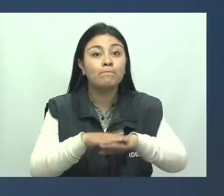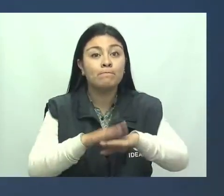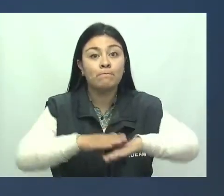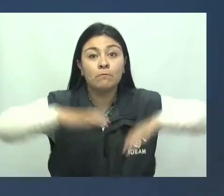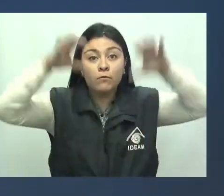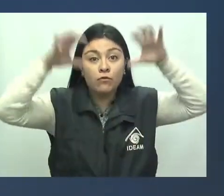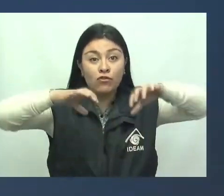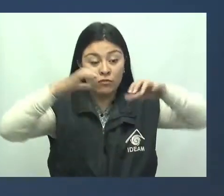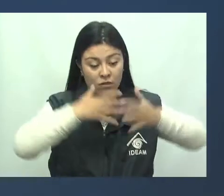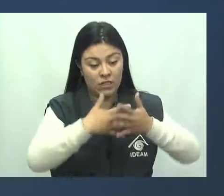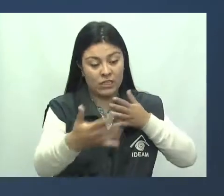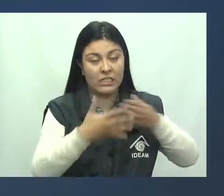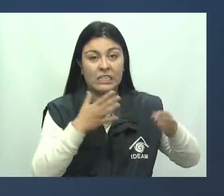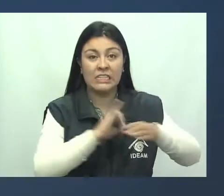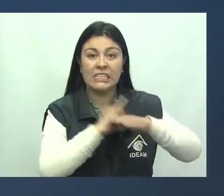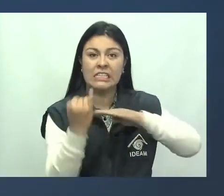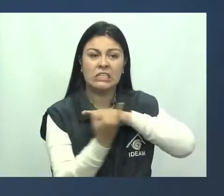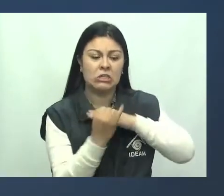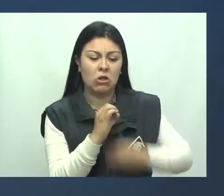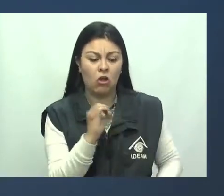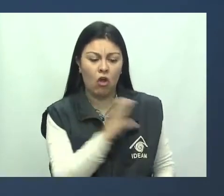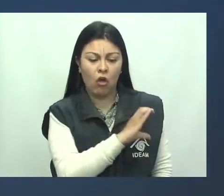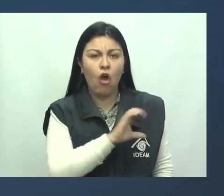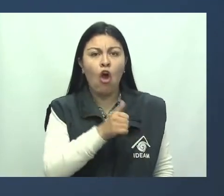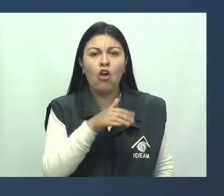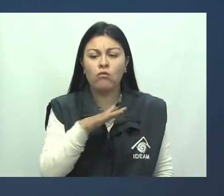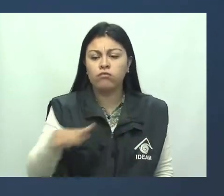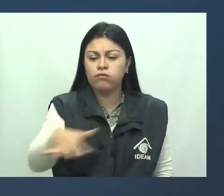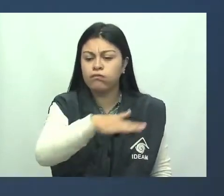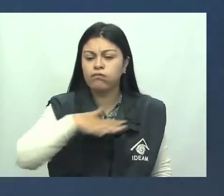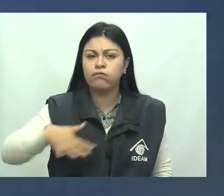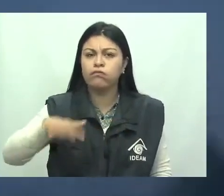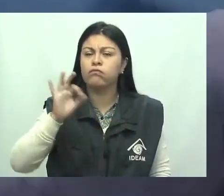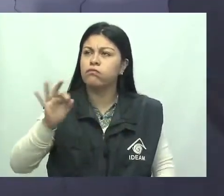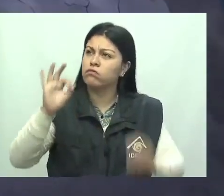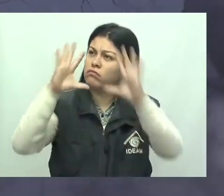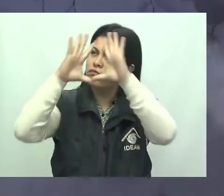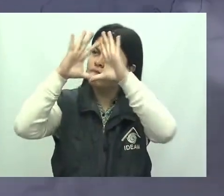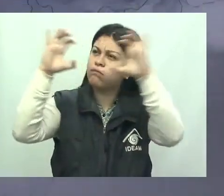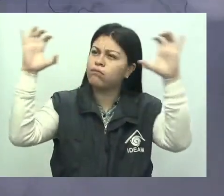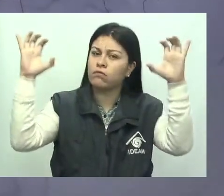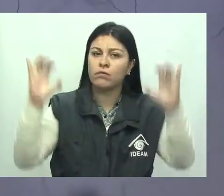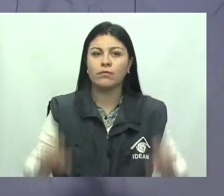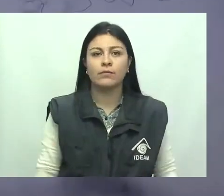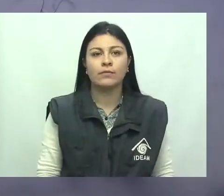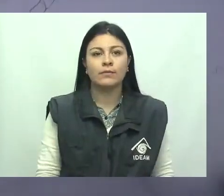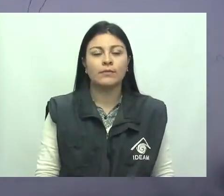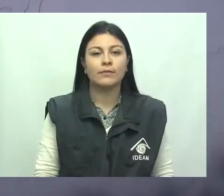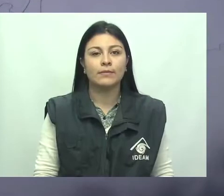Las lluvias en nuestras islas estarán al occidente, mientras que en el archipiélago los cielos serán nublados.